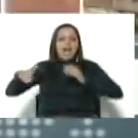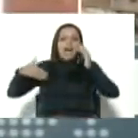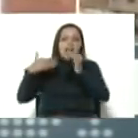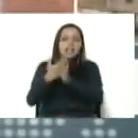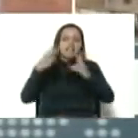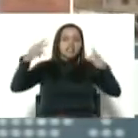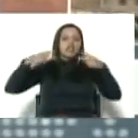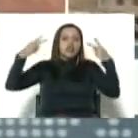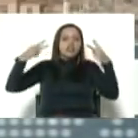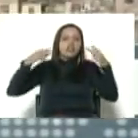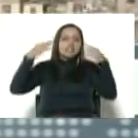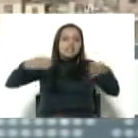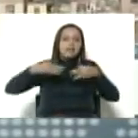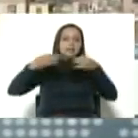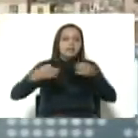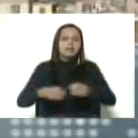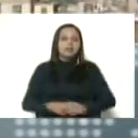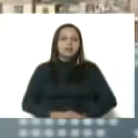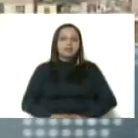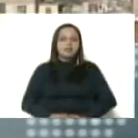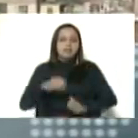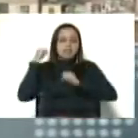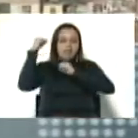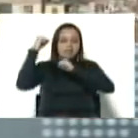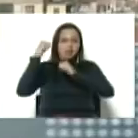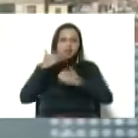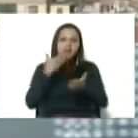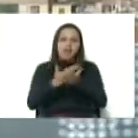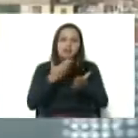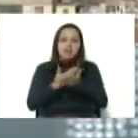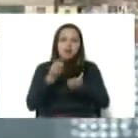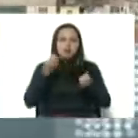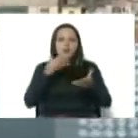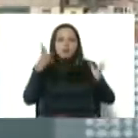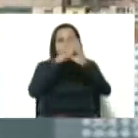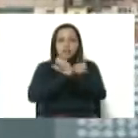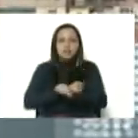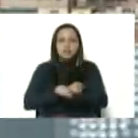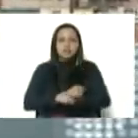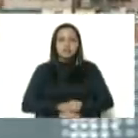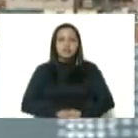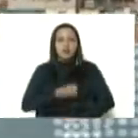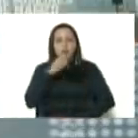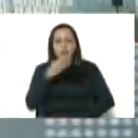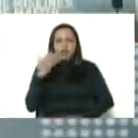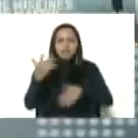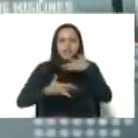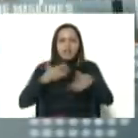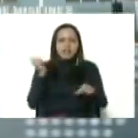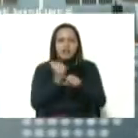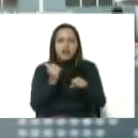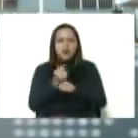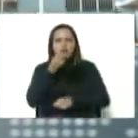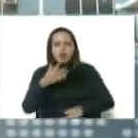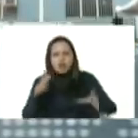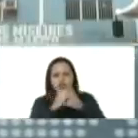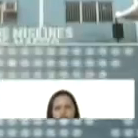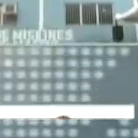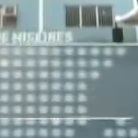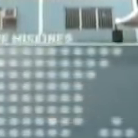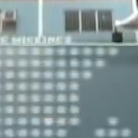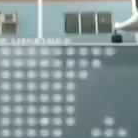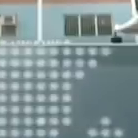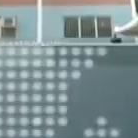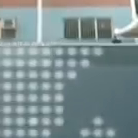¡Hasta la victoria siempre! Venceremos. Gracias. Buenas noches. Buenas jornadas de trabajo. Buenas noches a todos y a todas.